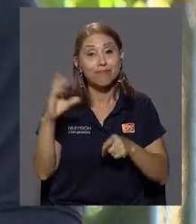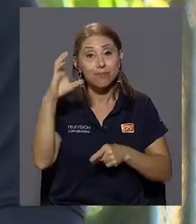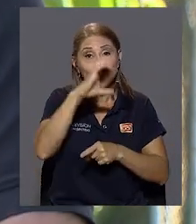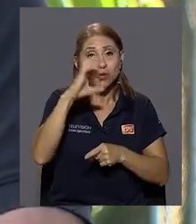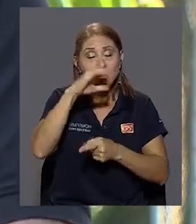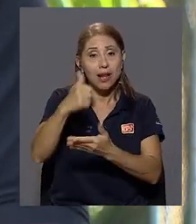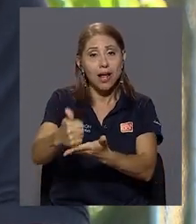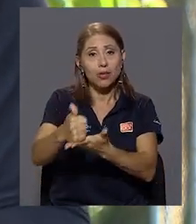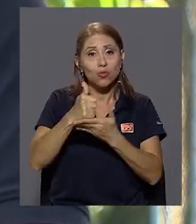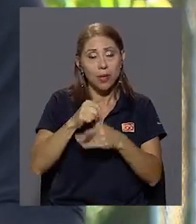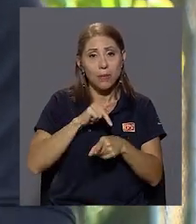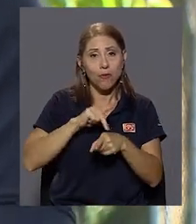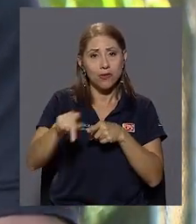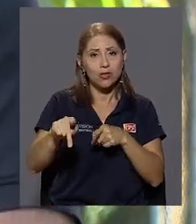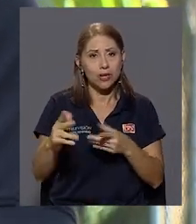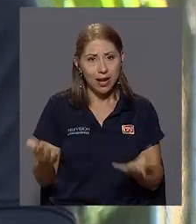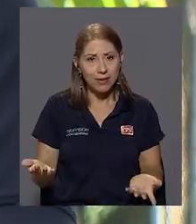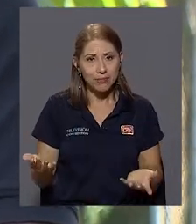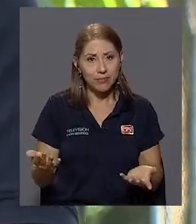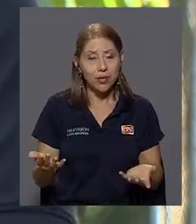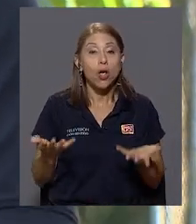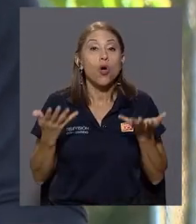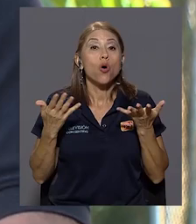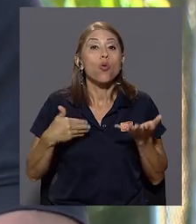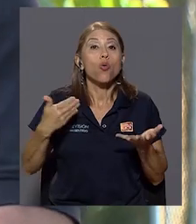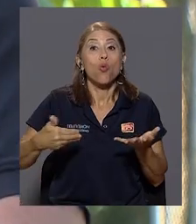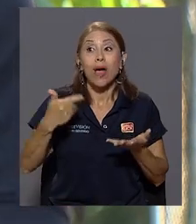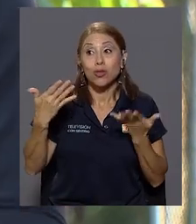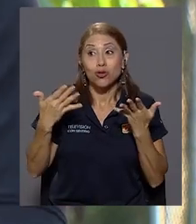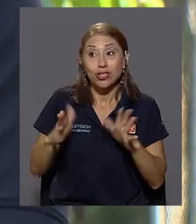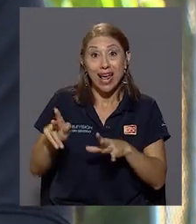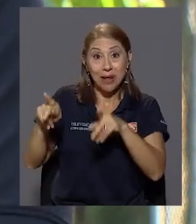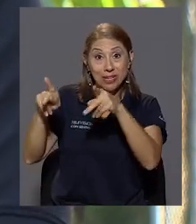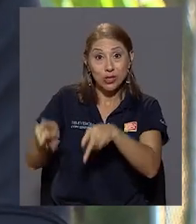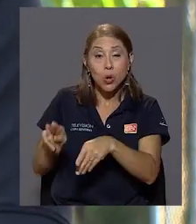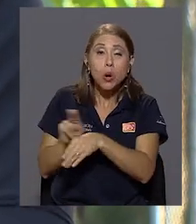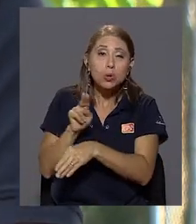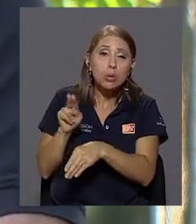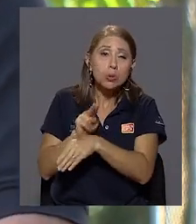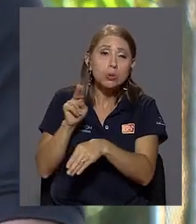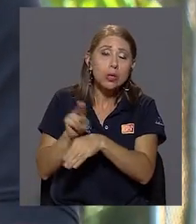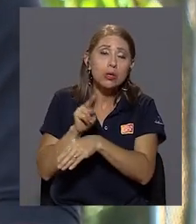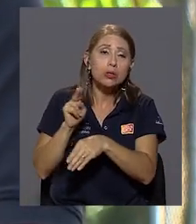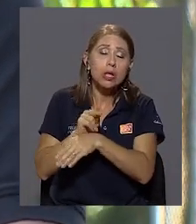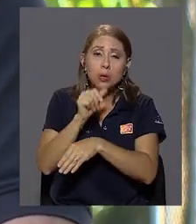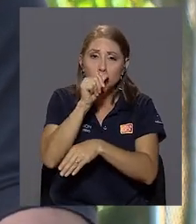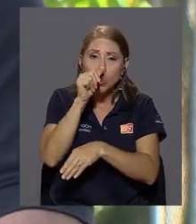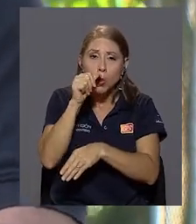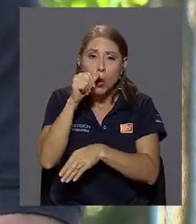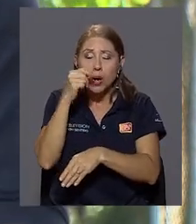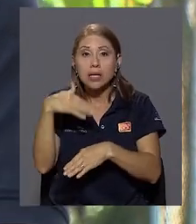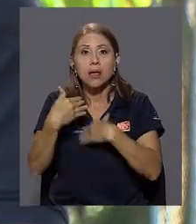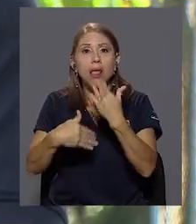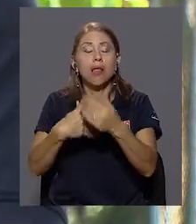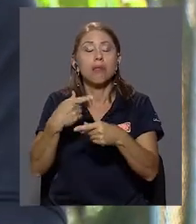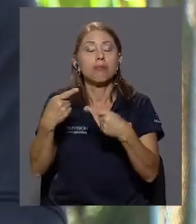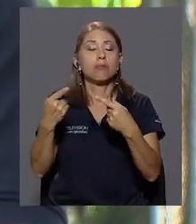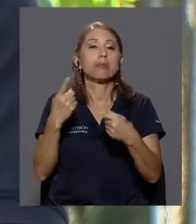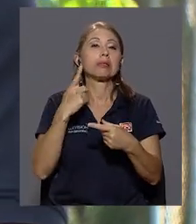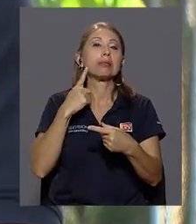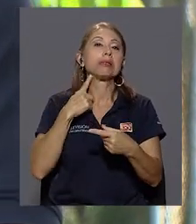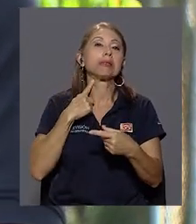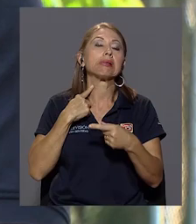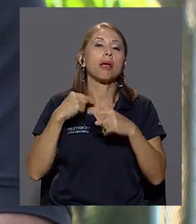ya en casos cuando el consumo se vuelve o llega a grados de dependencia, entonces, por ejemplo, a nivel